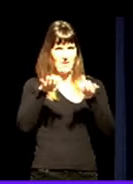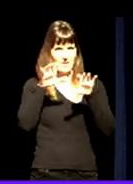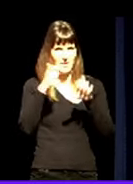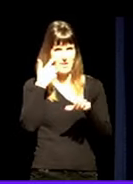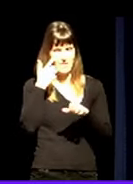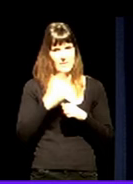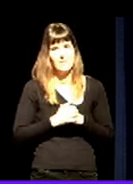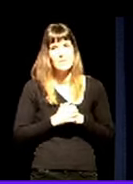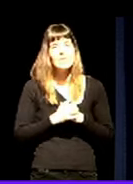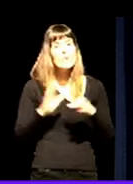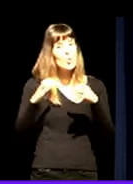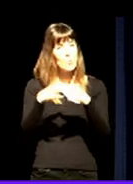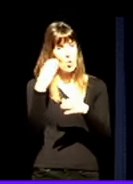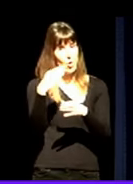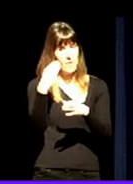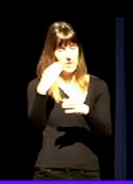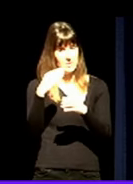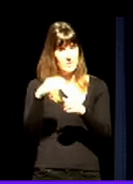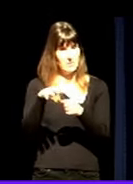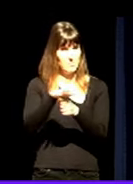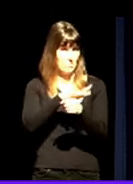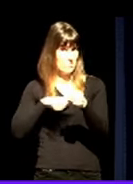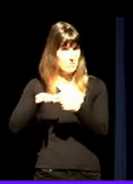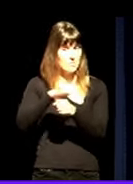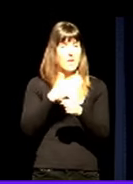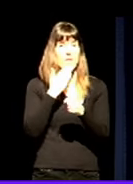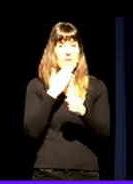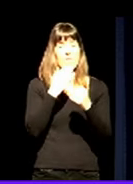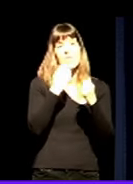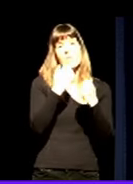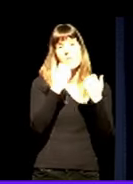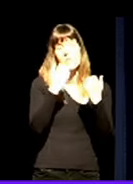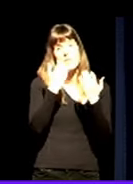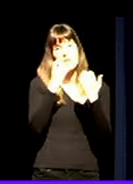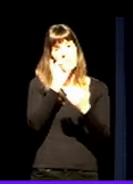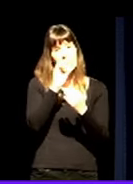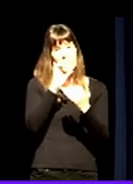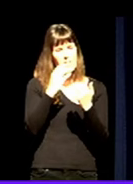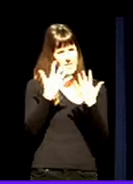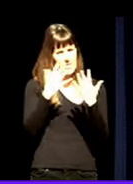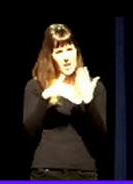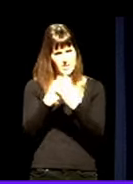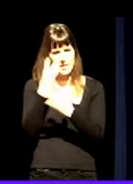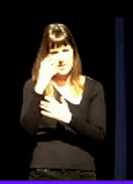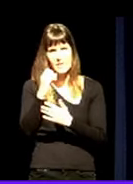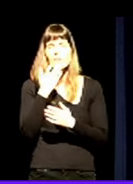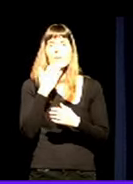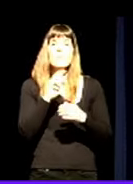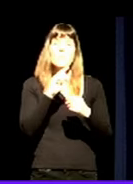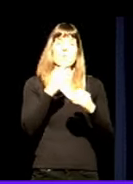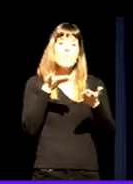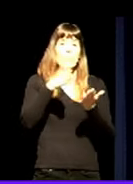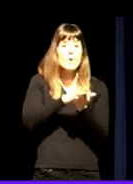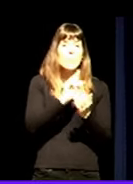Entre las personas jóvenes en nuestro entorno, entre edades que van de 15 a 30 años, es la segunda causa de muerte, después de los tumores, de los cánceres.